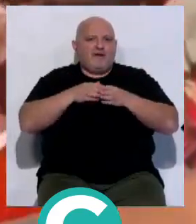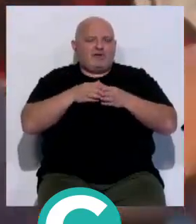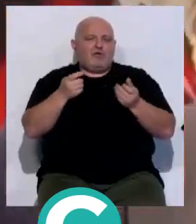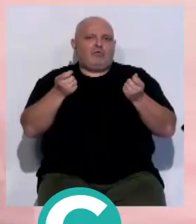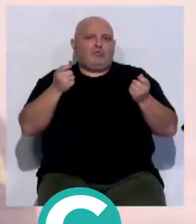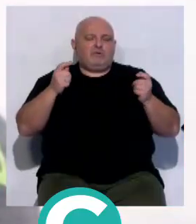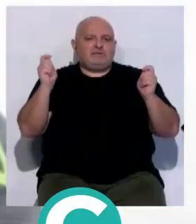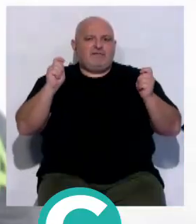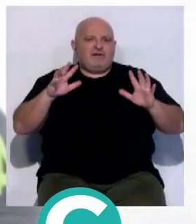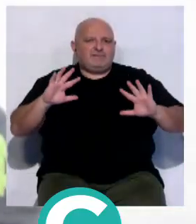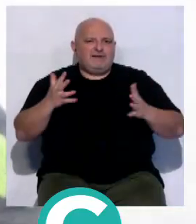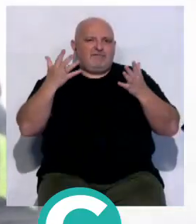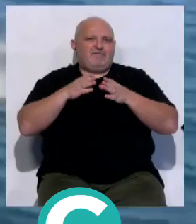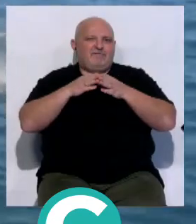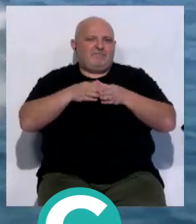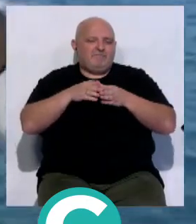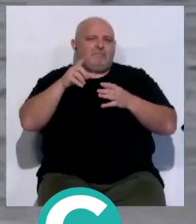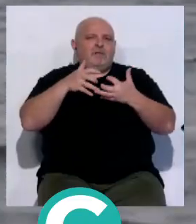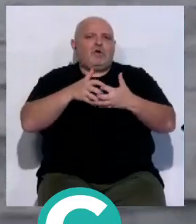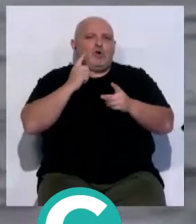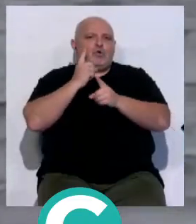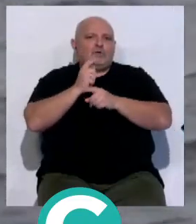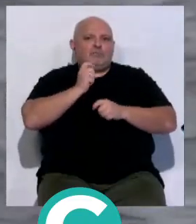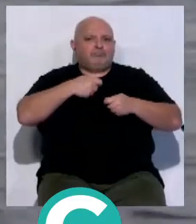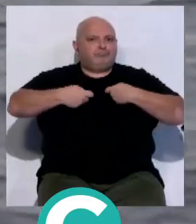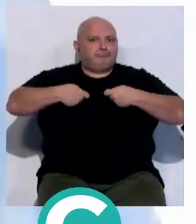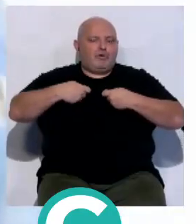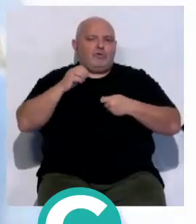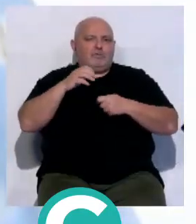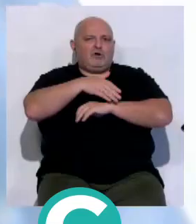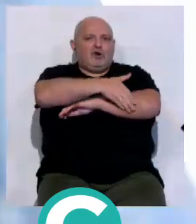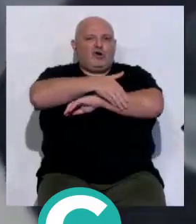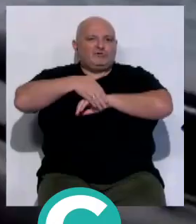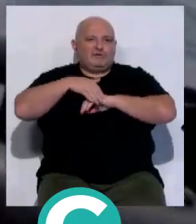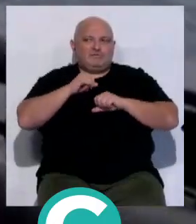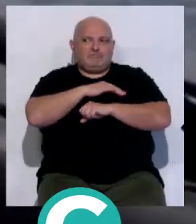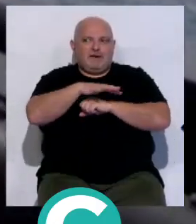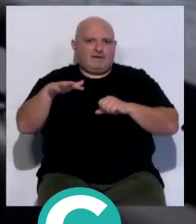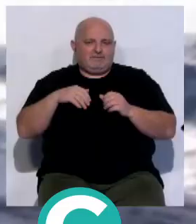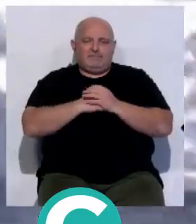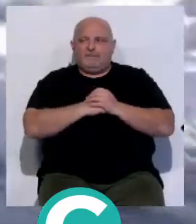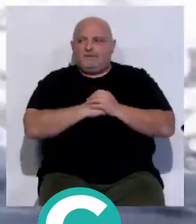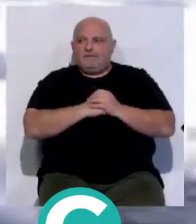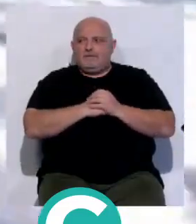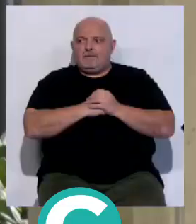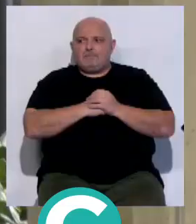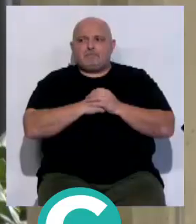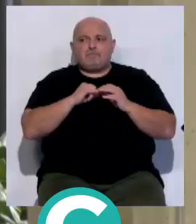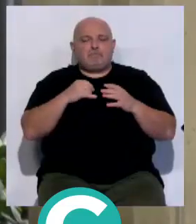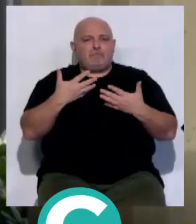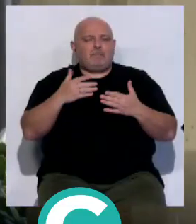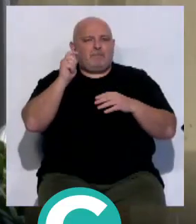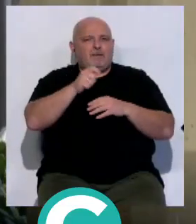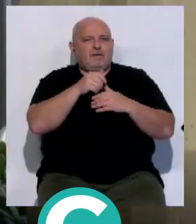auxilio en el mar, sino especialmente en la lucha contra el narcotráfico en las costas gaditanas. Las instalaciones que hoy